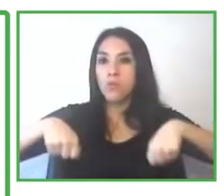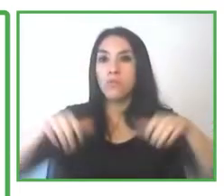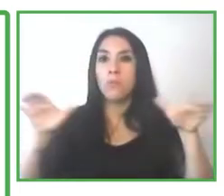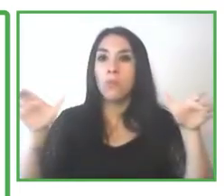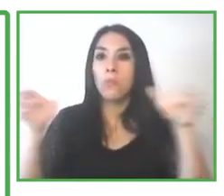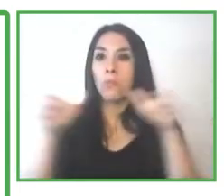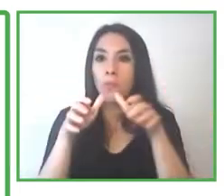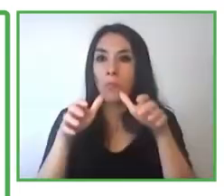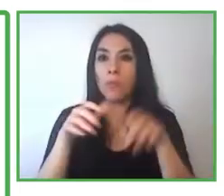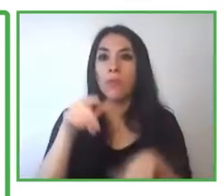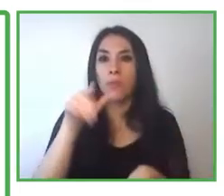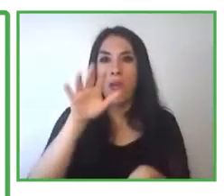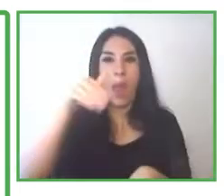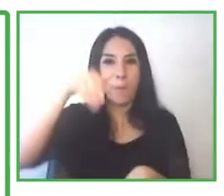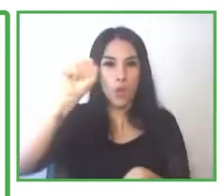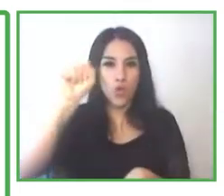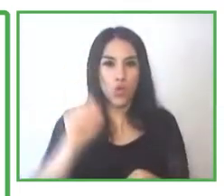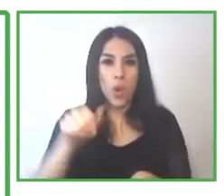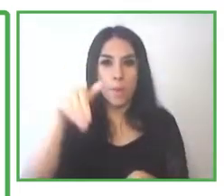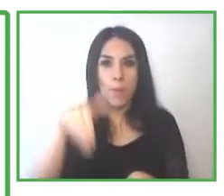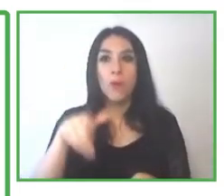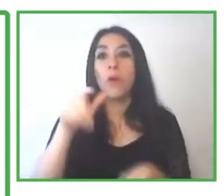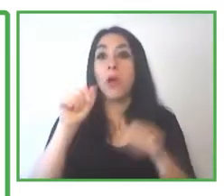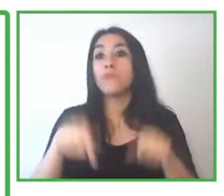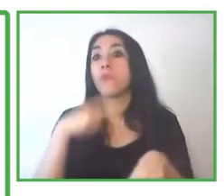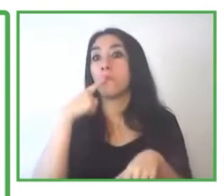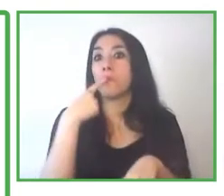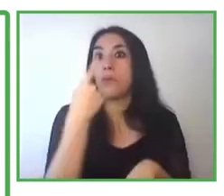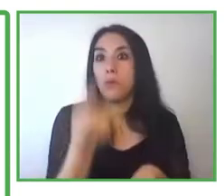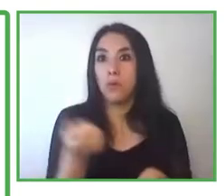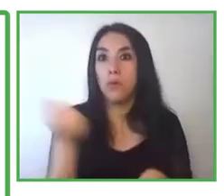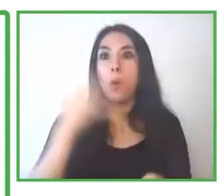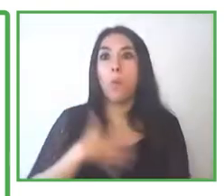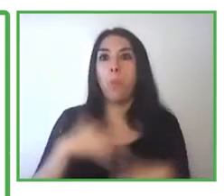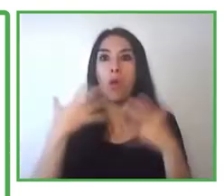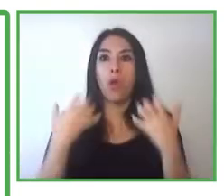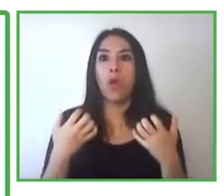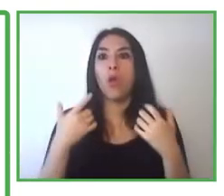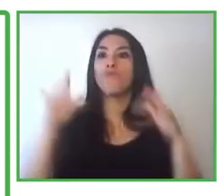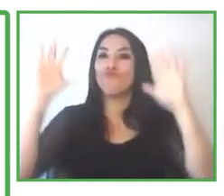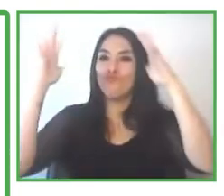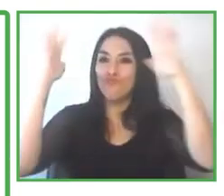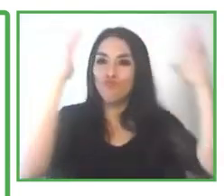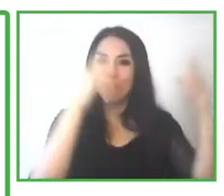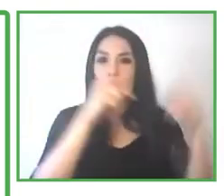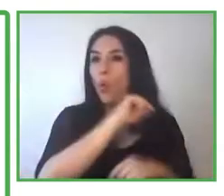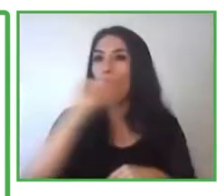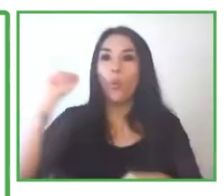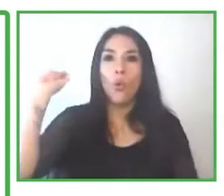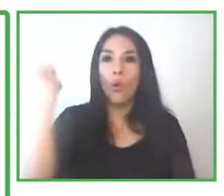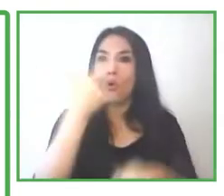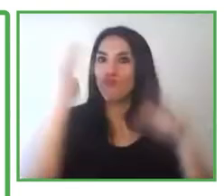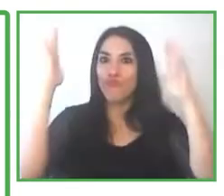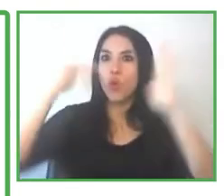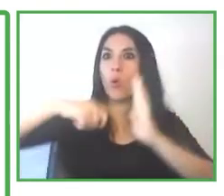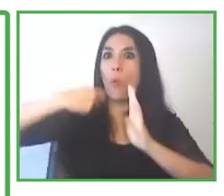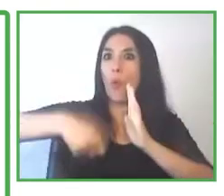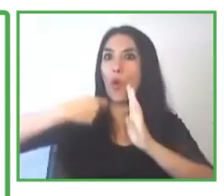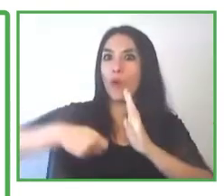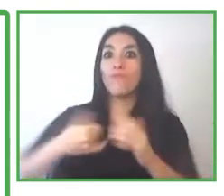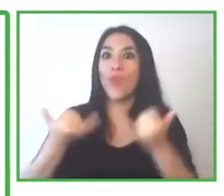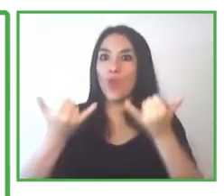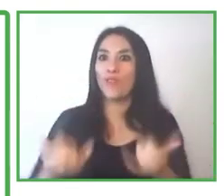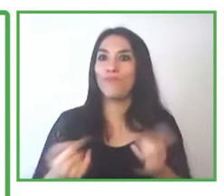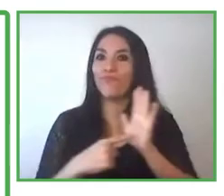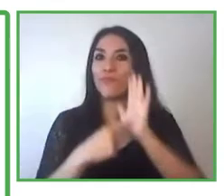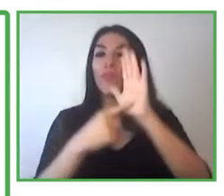estas palabras de bienvenida, me gustaría felicitar a los proyectos que están presentes hoy. Esperamos aprender